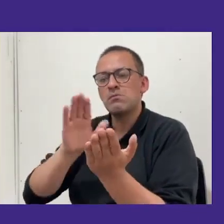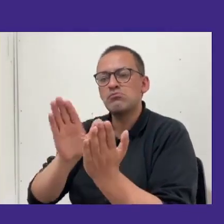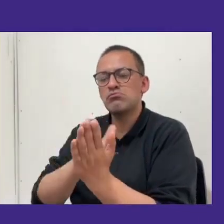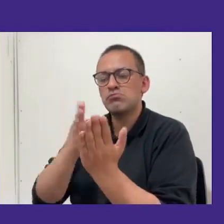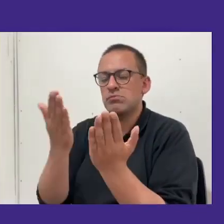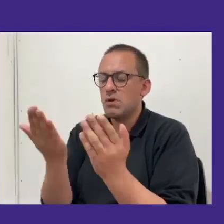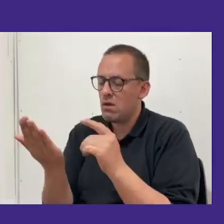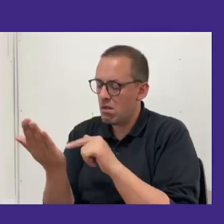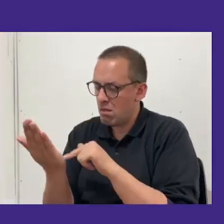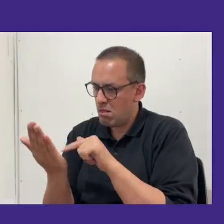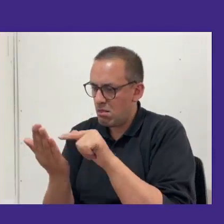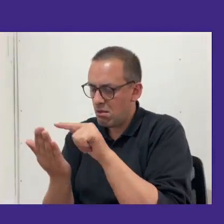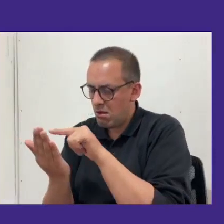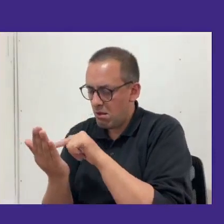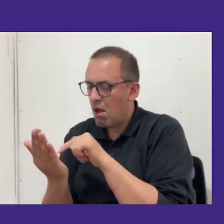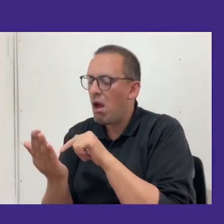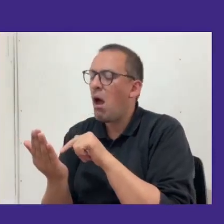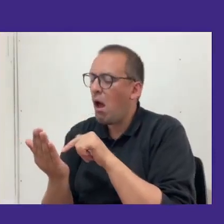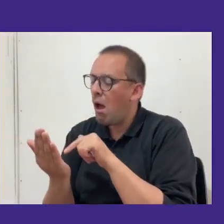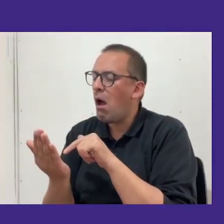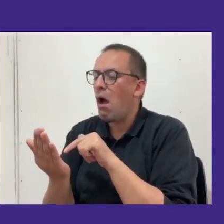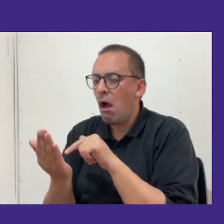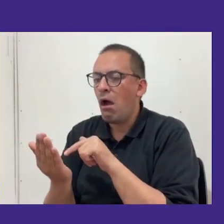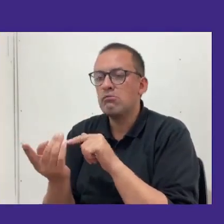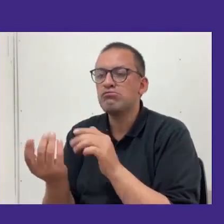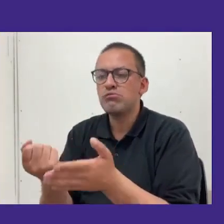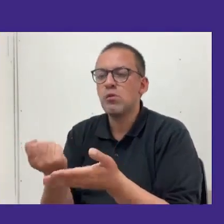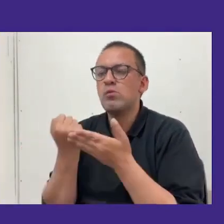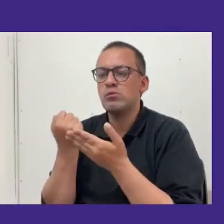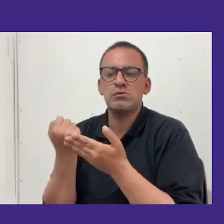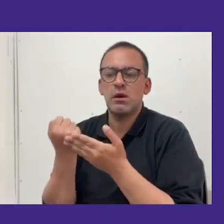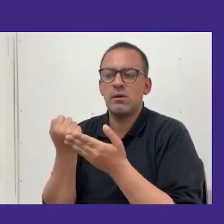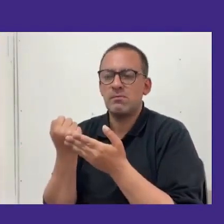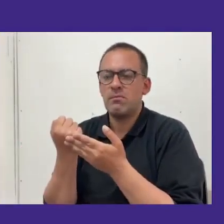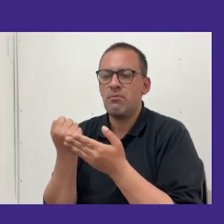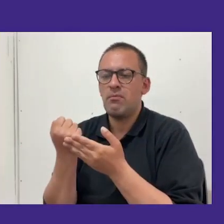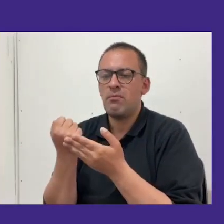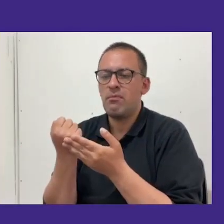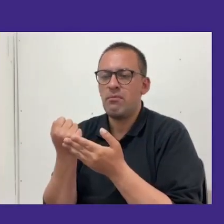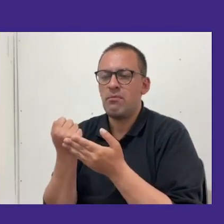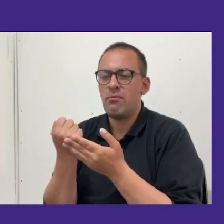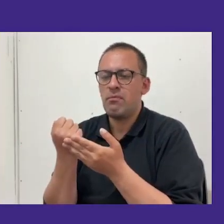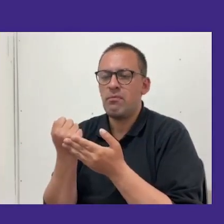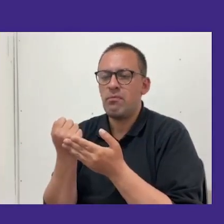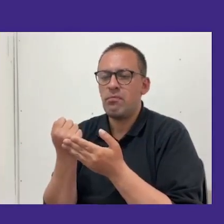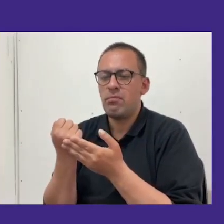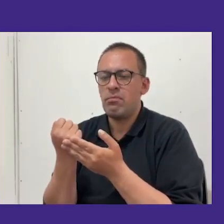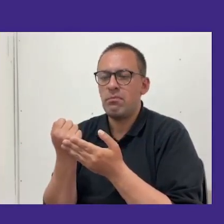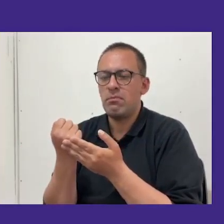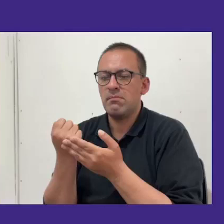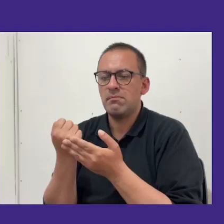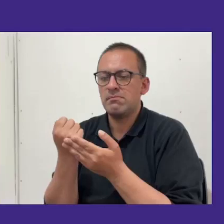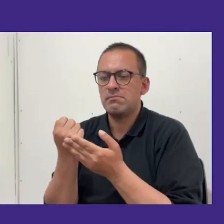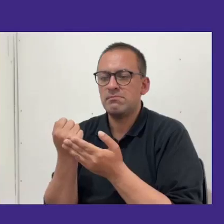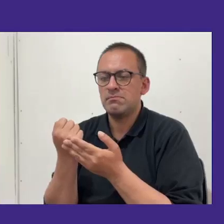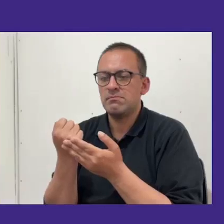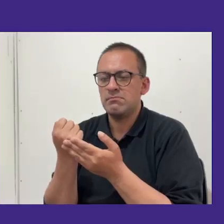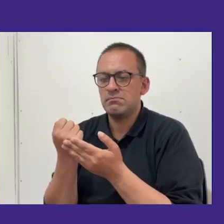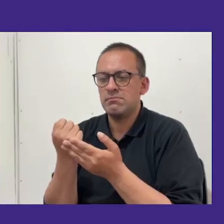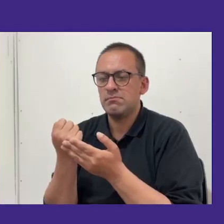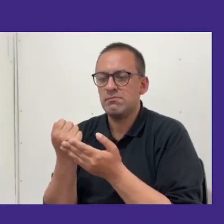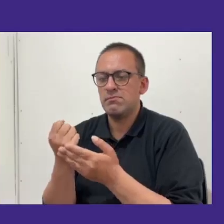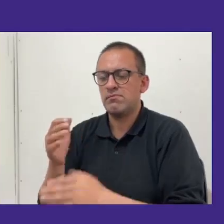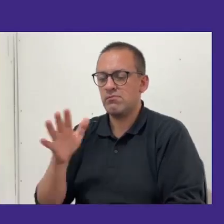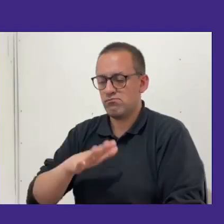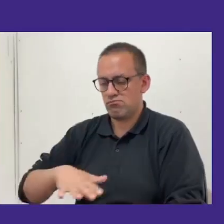todos lo hemos aplicado a nuestra construcción